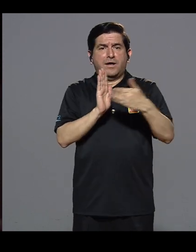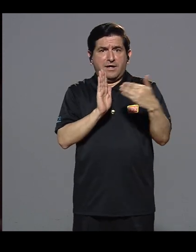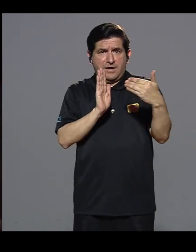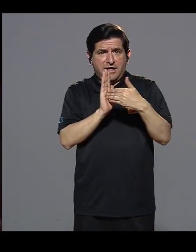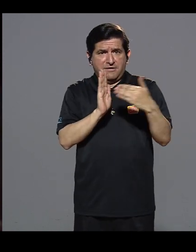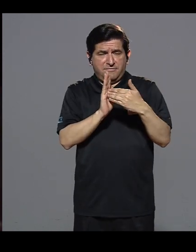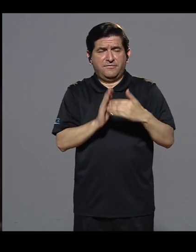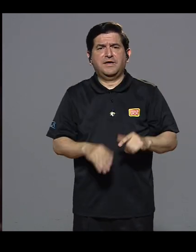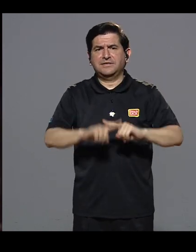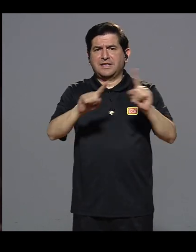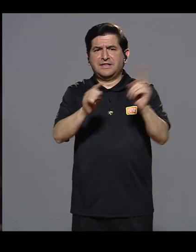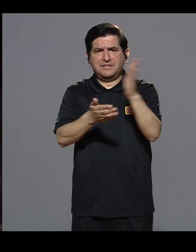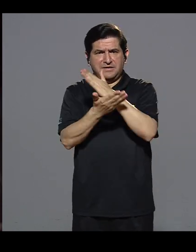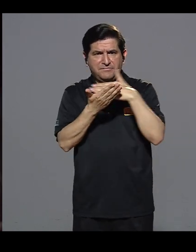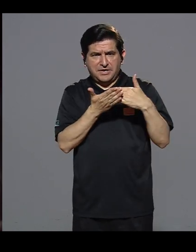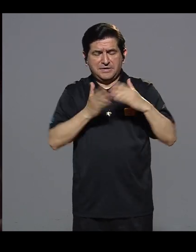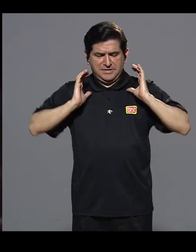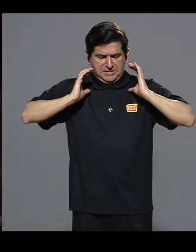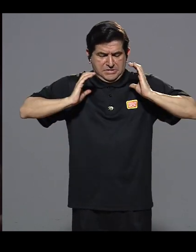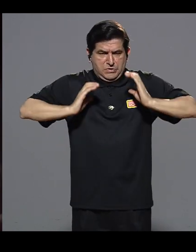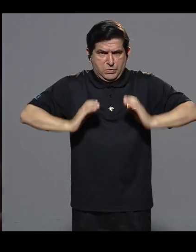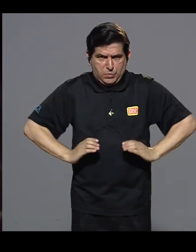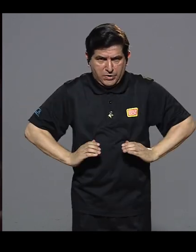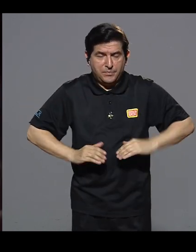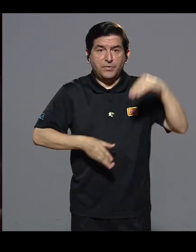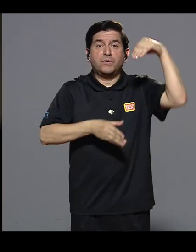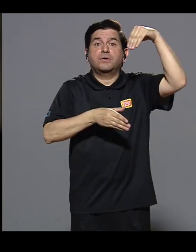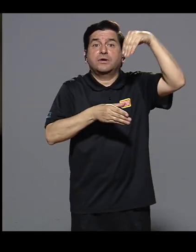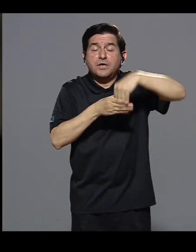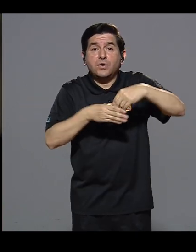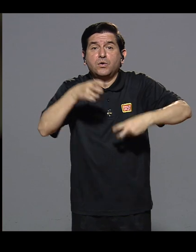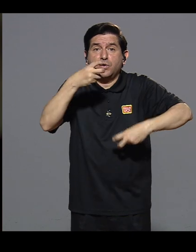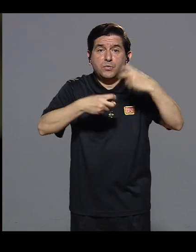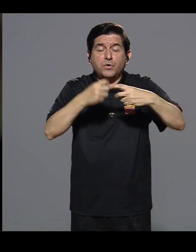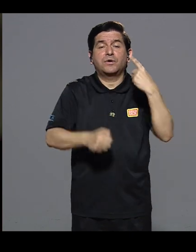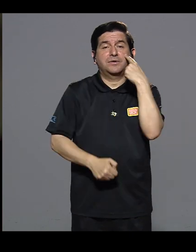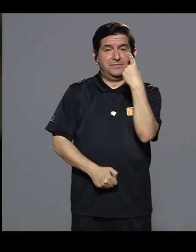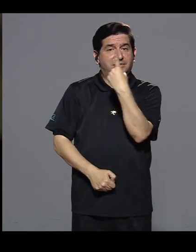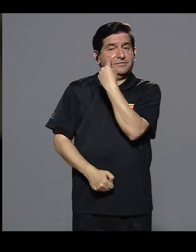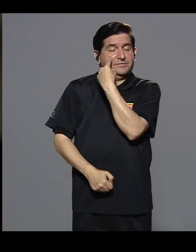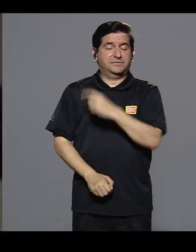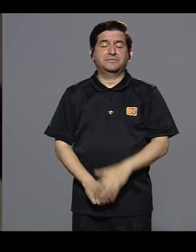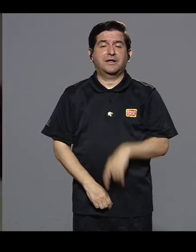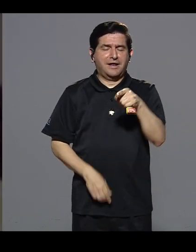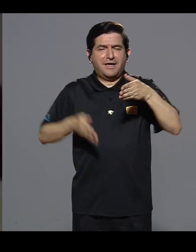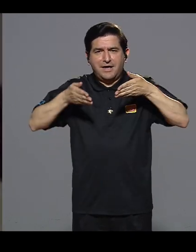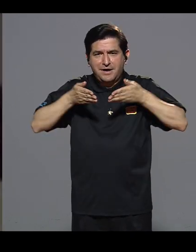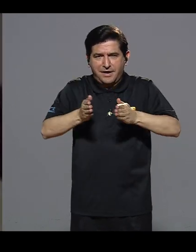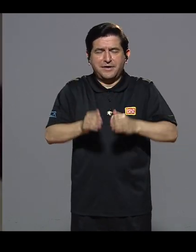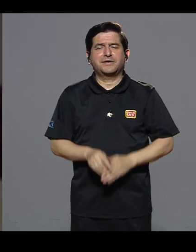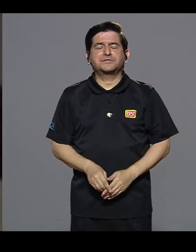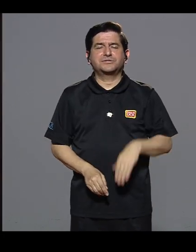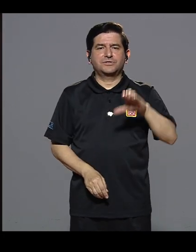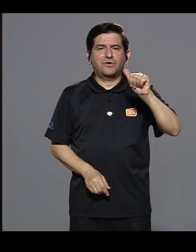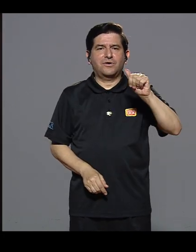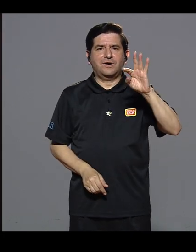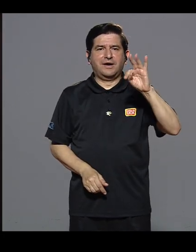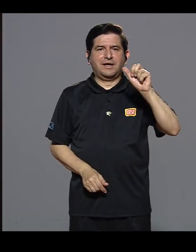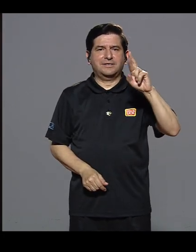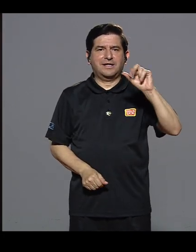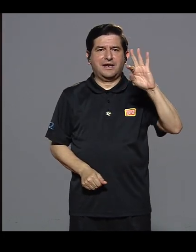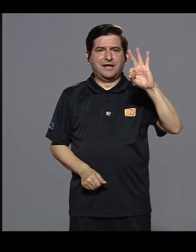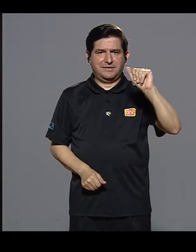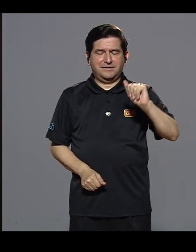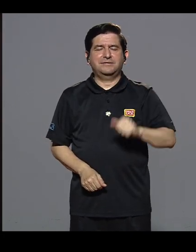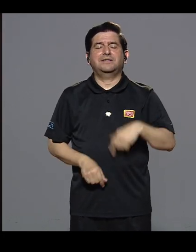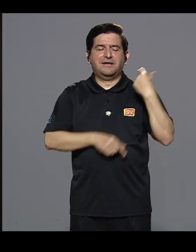galactosemia. Les afecta a muchas partes del organismo, entre ellos está el problema de la vista. Ella nació